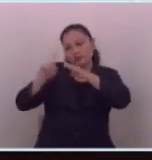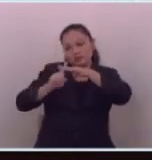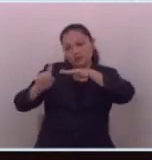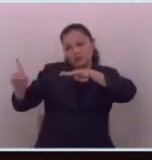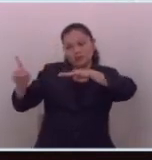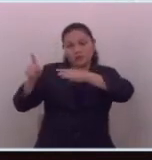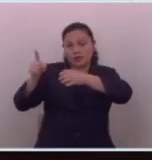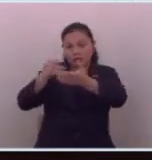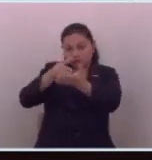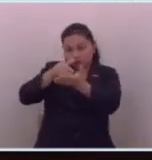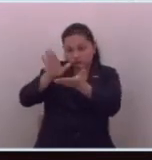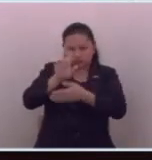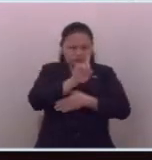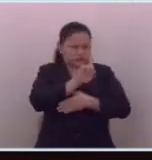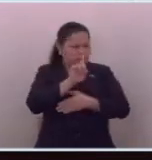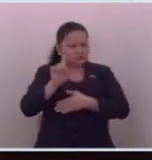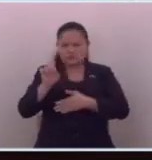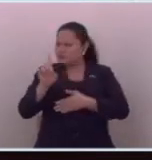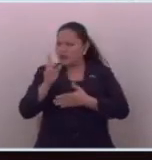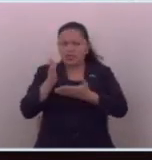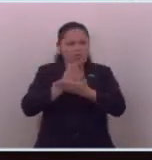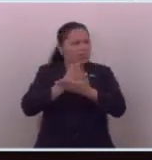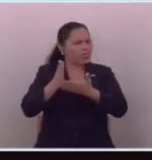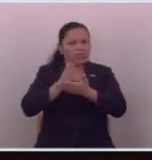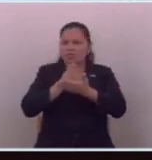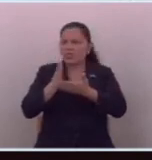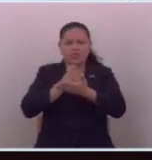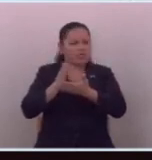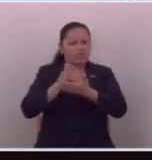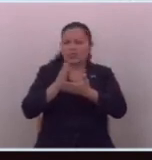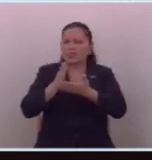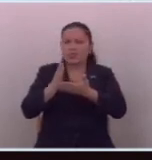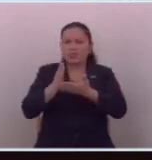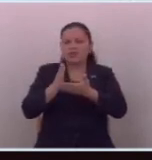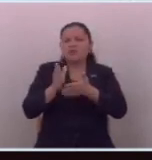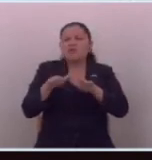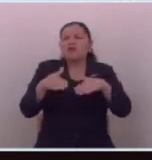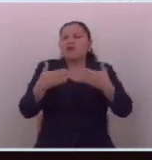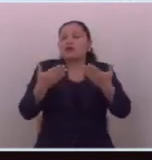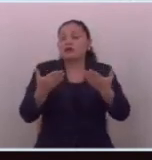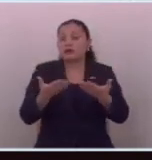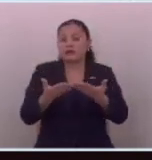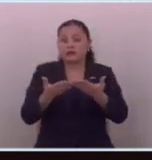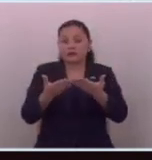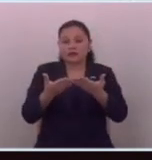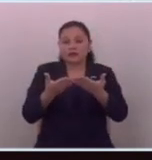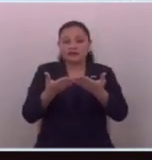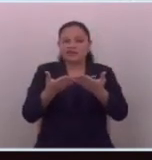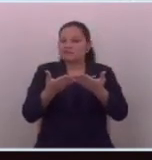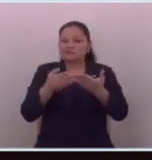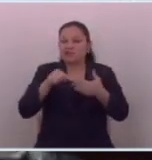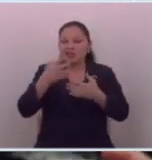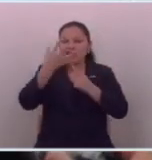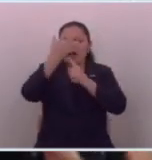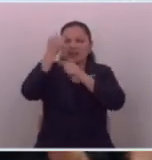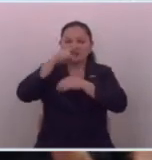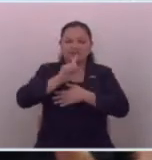nadie se le ha sacado lo han hecho sencillamente porque ya no les es rentable